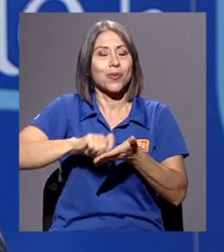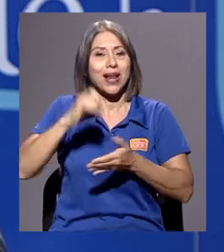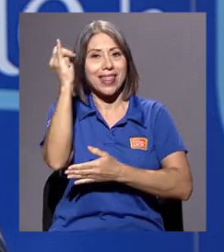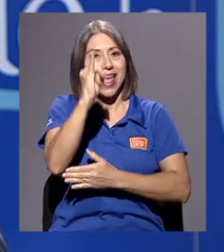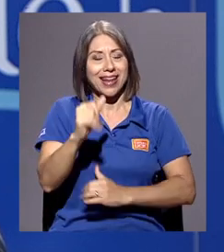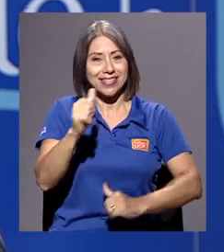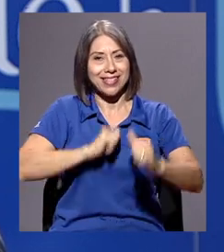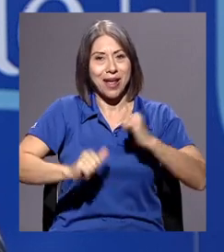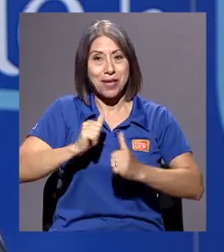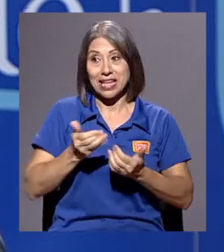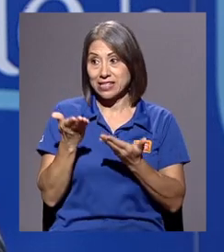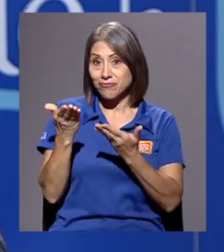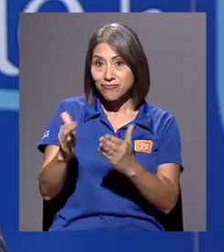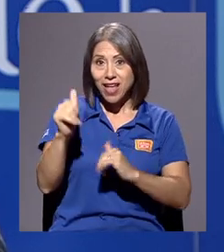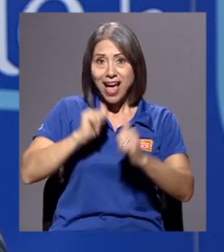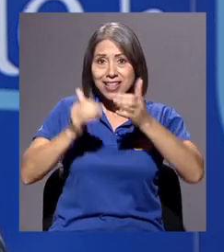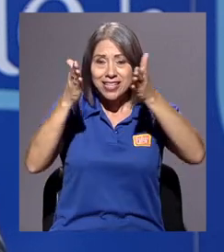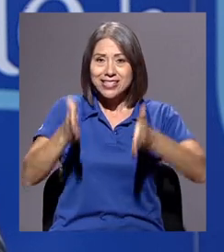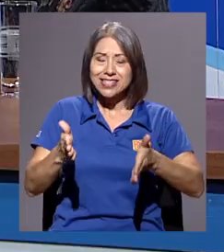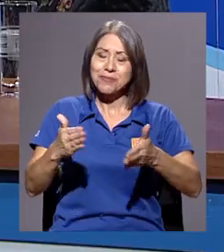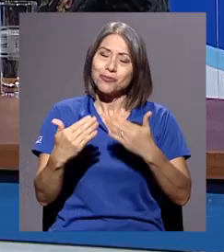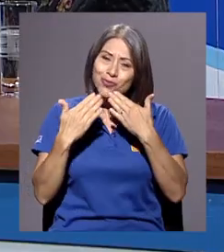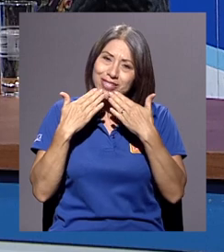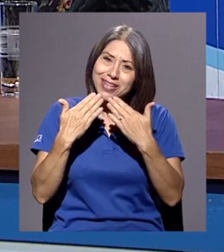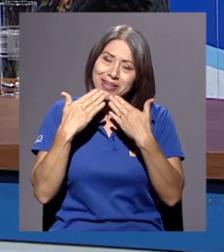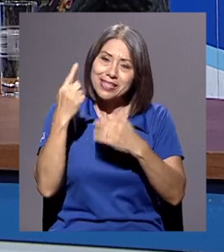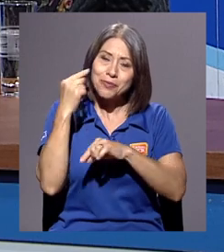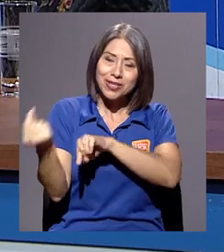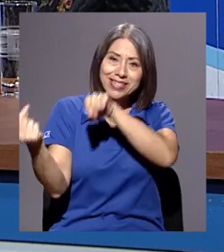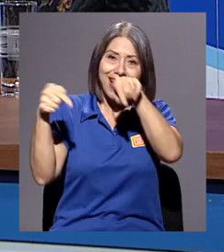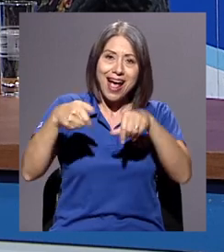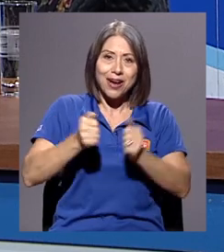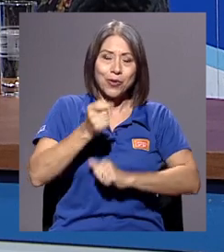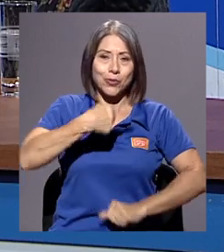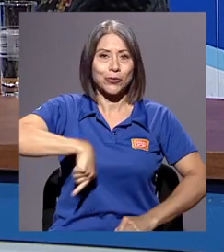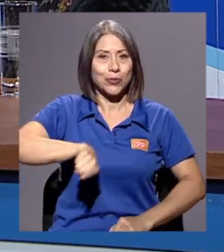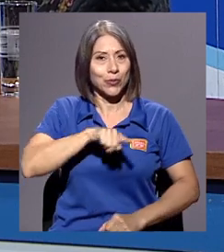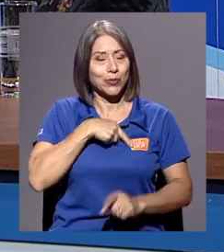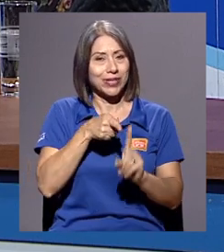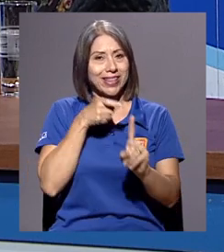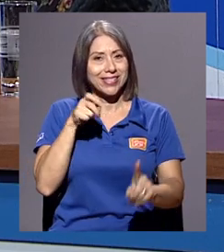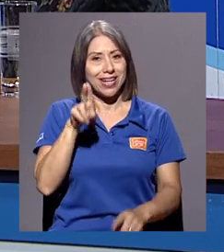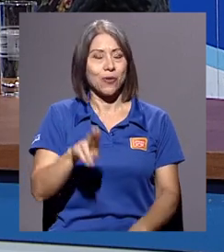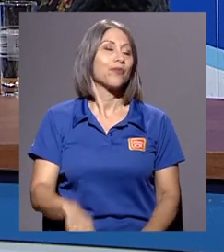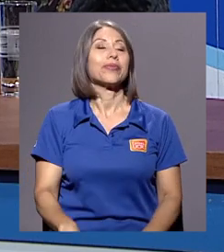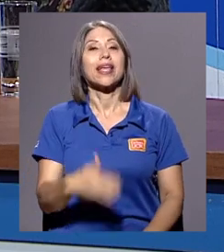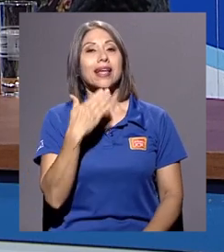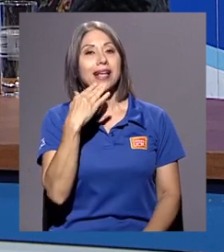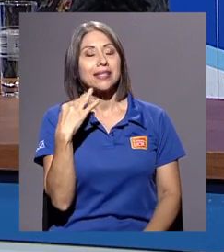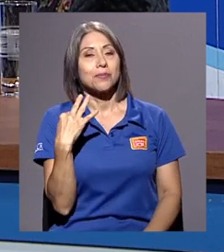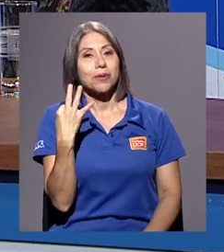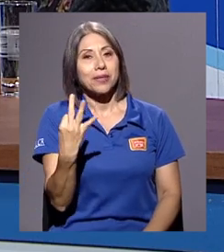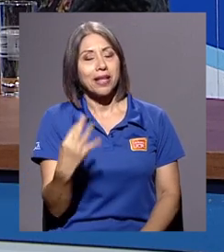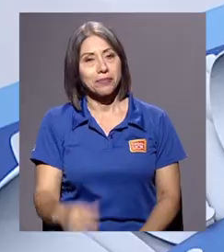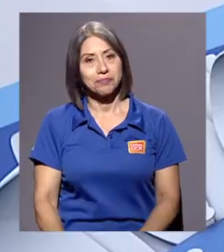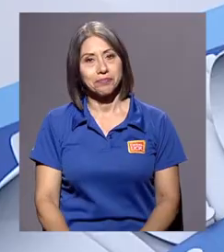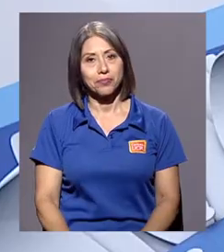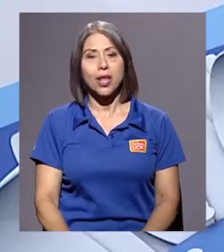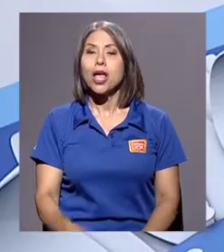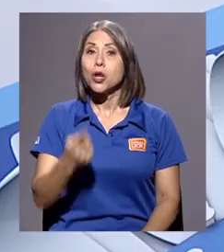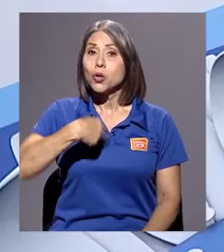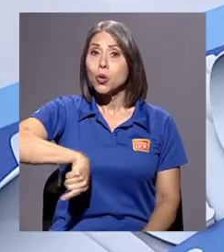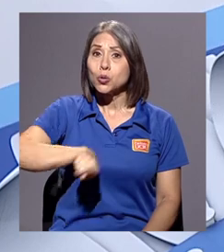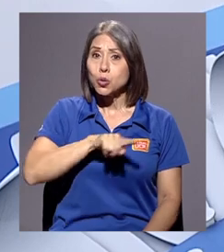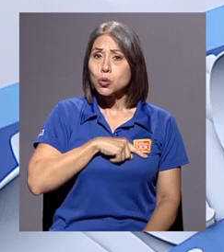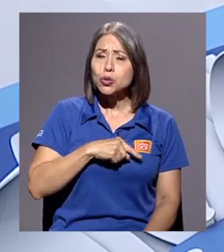Dramáticas y actriz. María Fernanda, muchísimas gracias por estar acá con nosotros desde la U. Gracias por invitarme. María